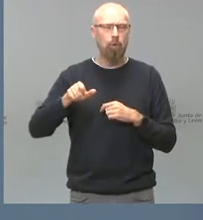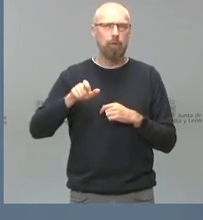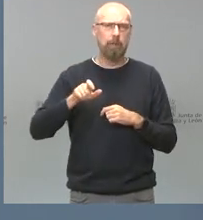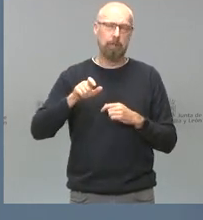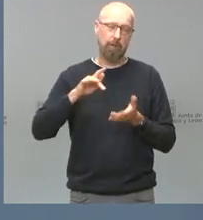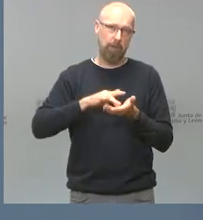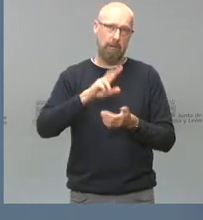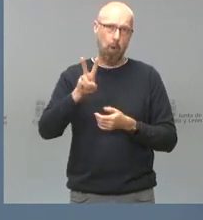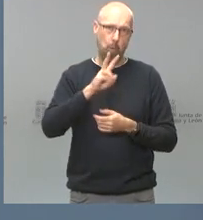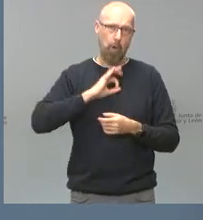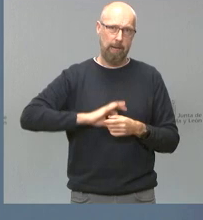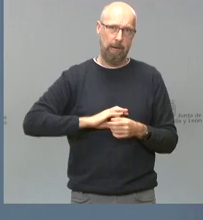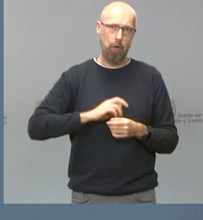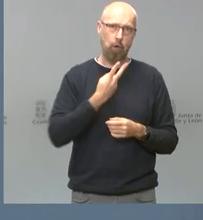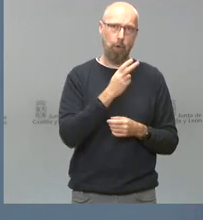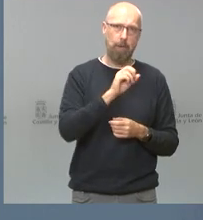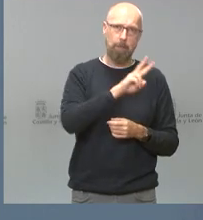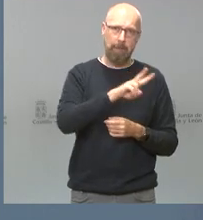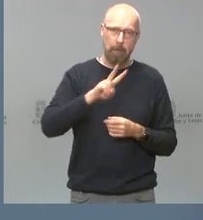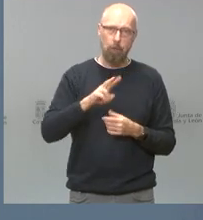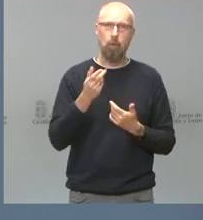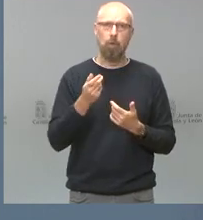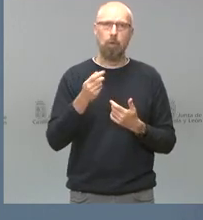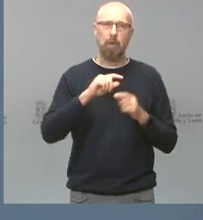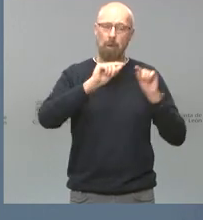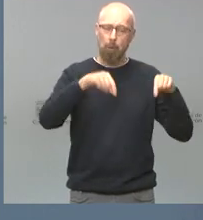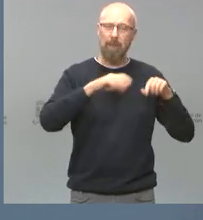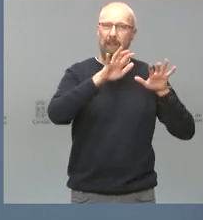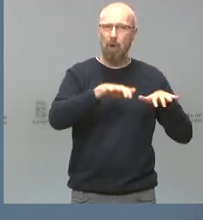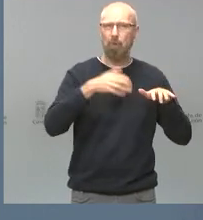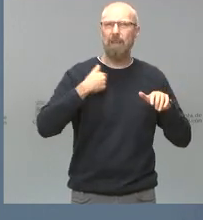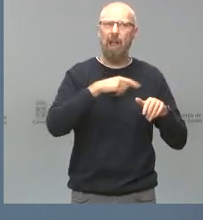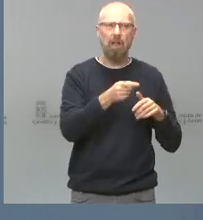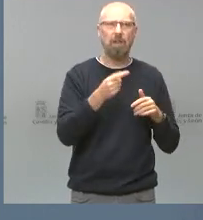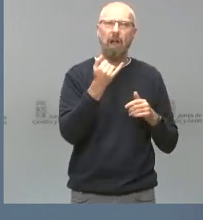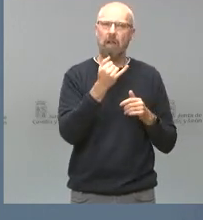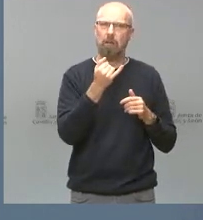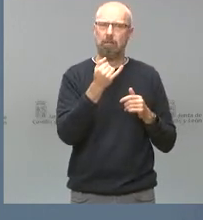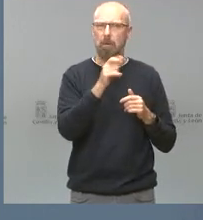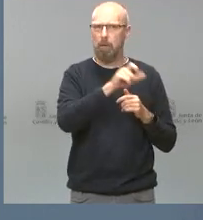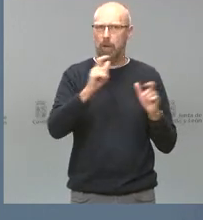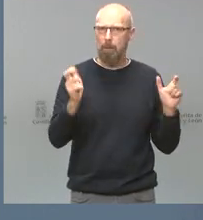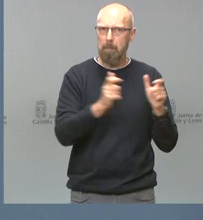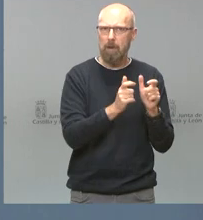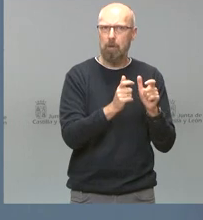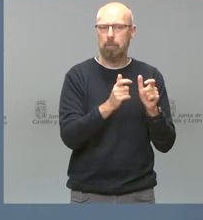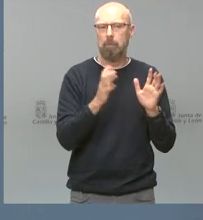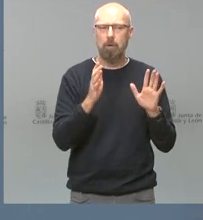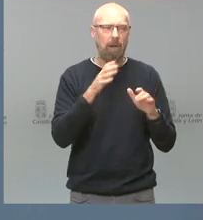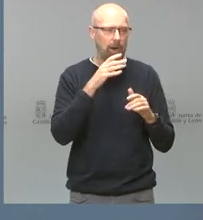2022. La provincia de León ya ha caído por debajo de los 350.000 habitantes, cuando hacía hace 13 años superaba los 500.000.